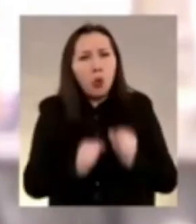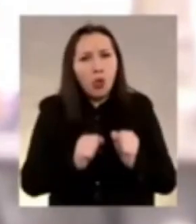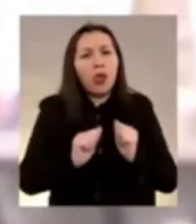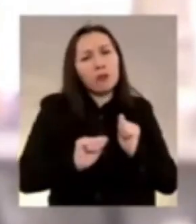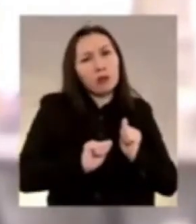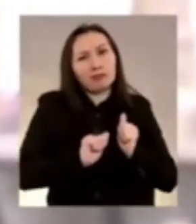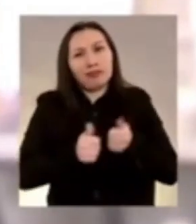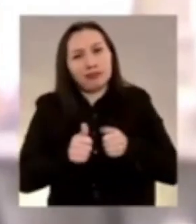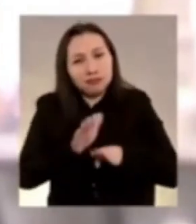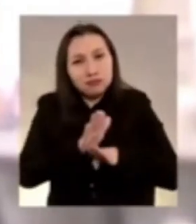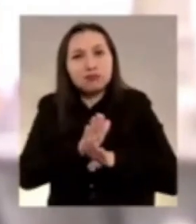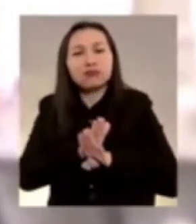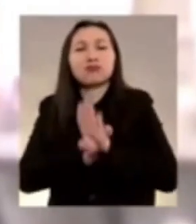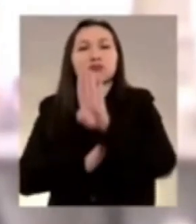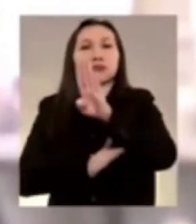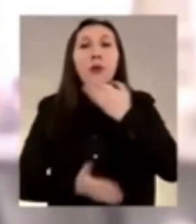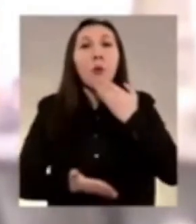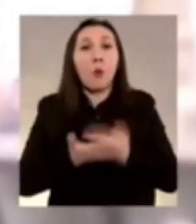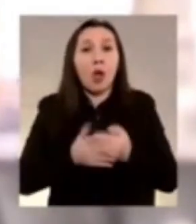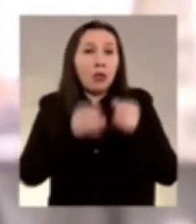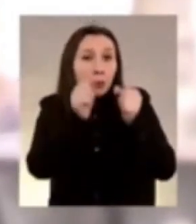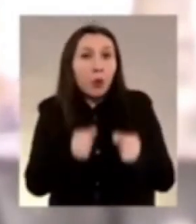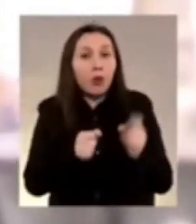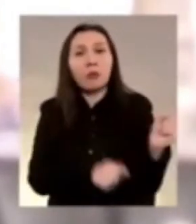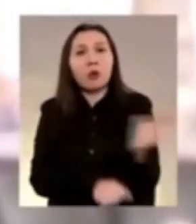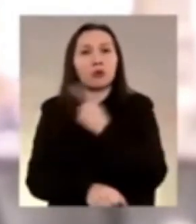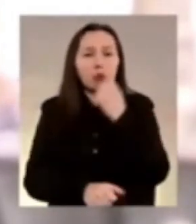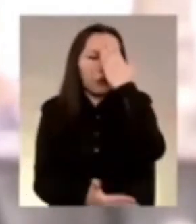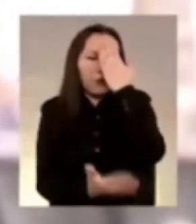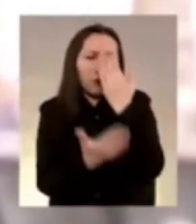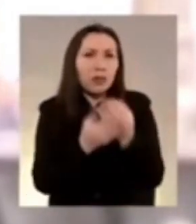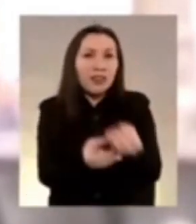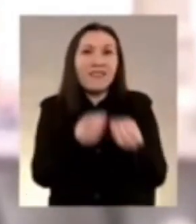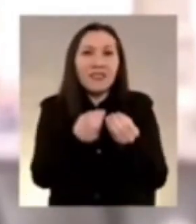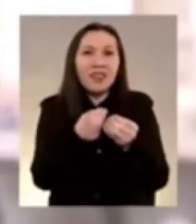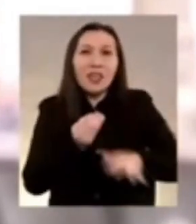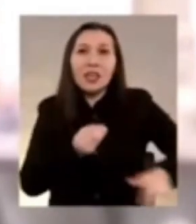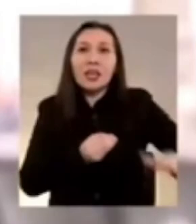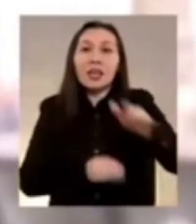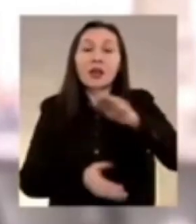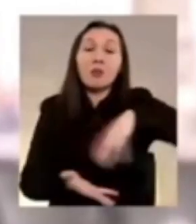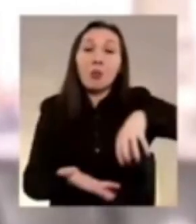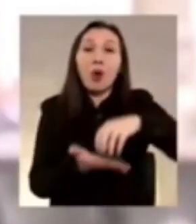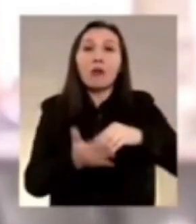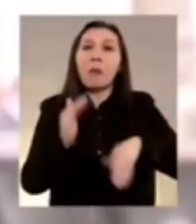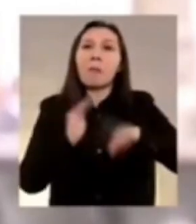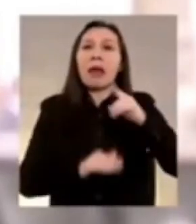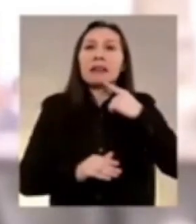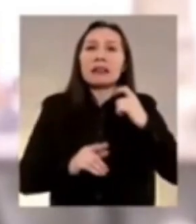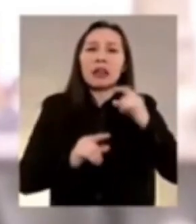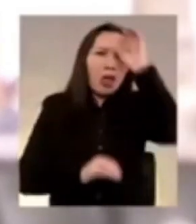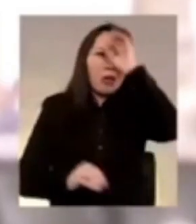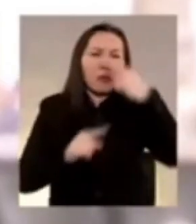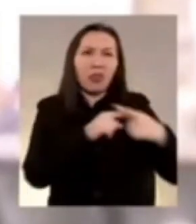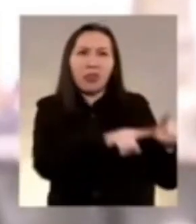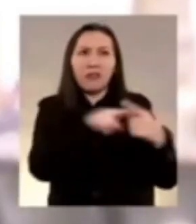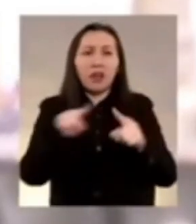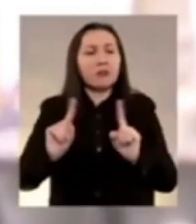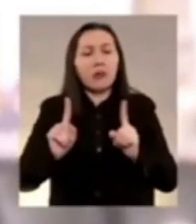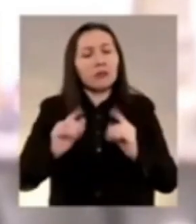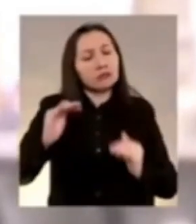adelante. Que cuando somos capaces de poner por delante el bienestar de nuestros pueblos por sobre nuestras diferencias